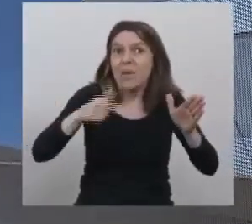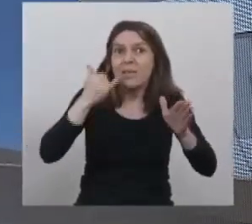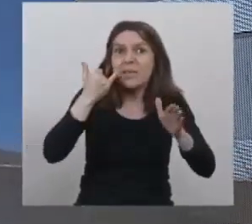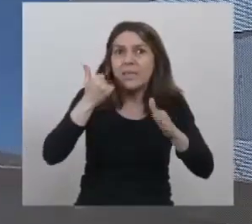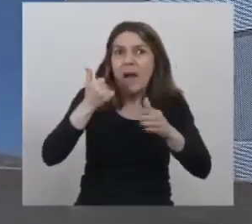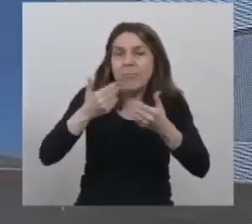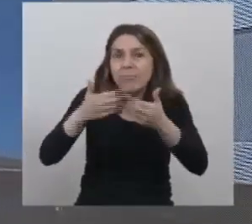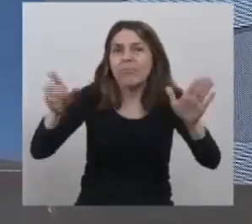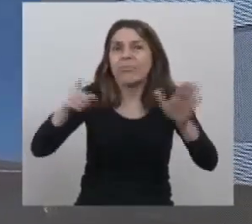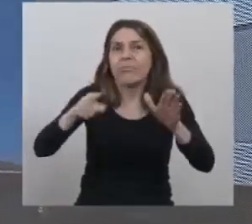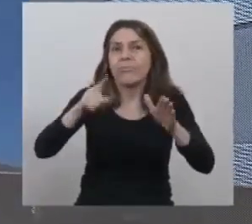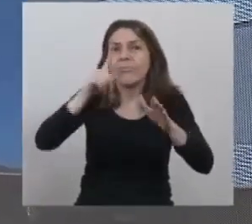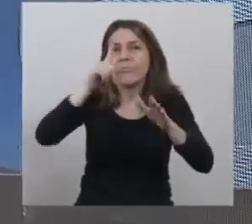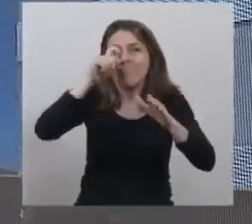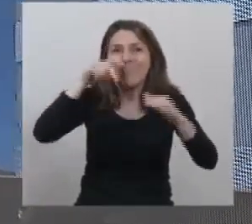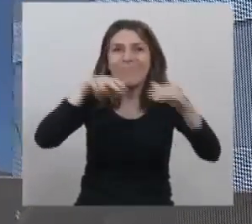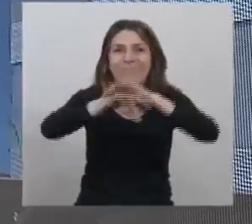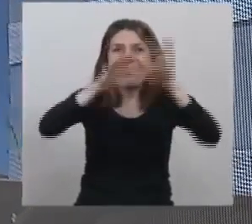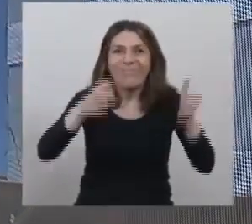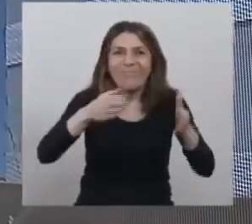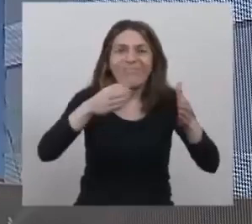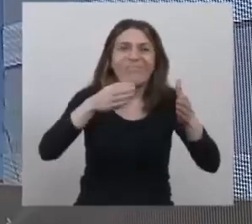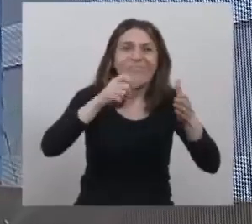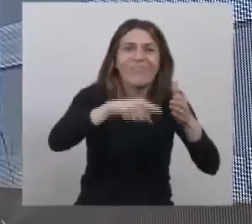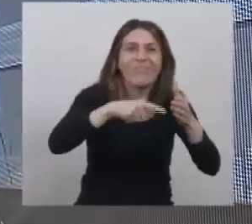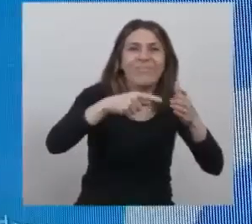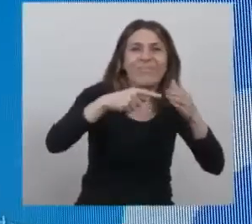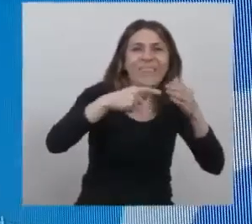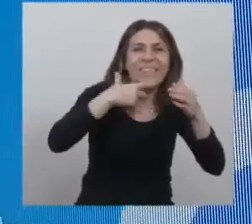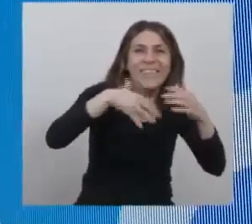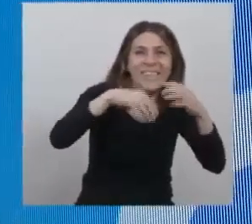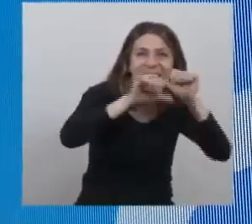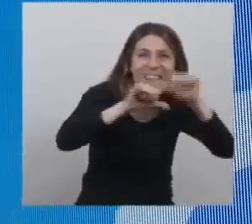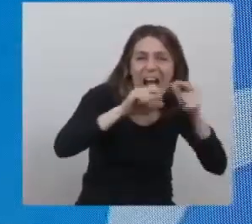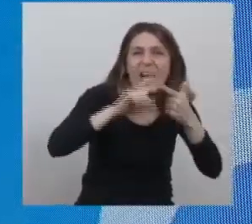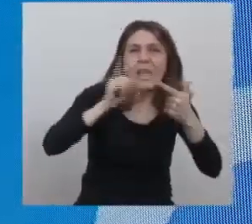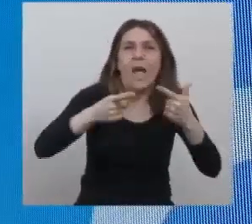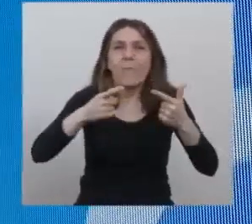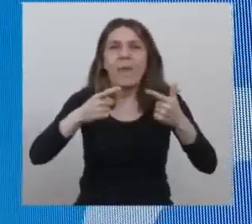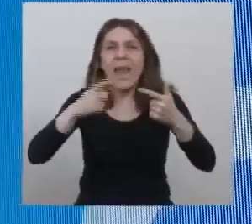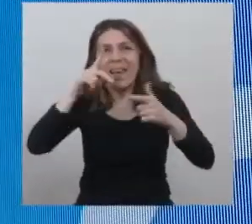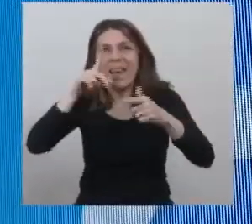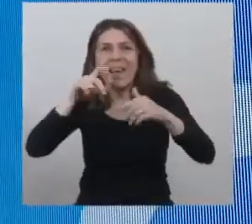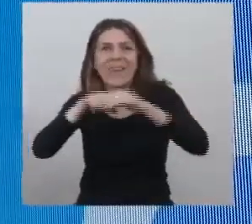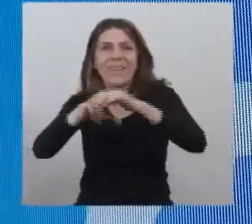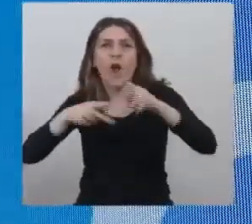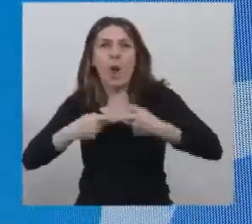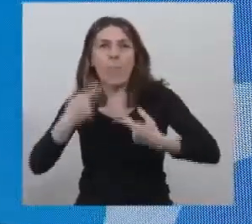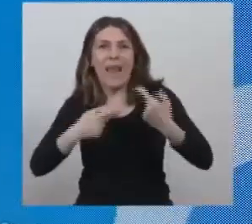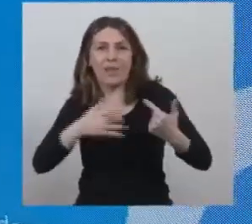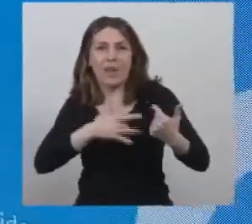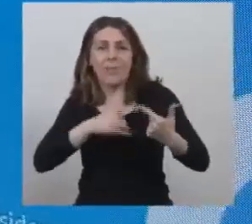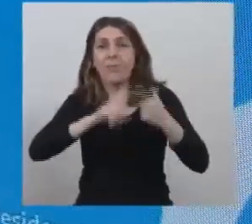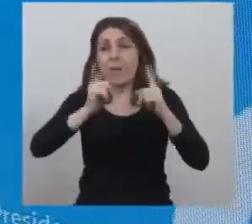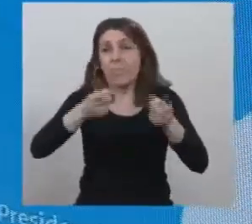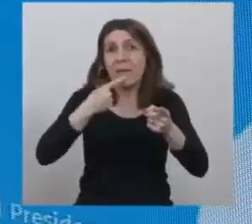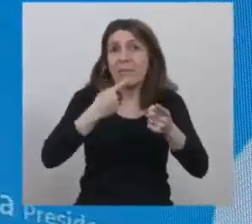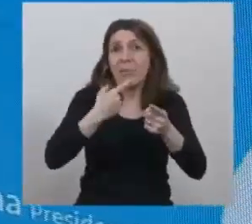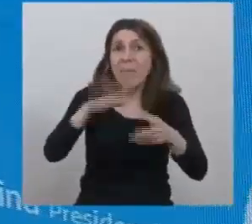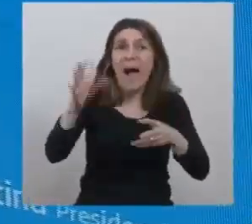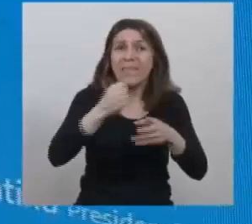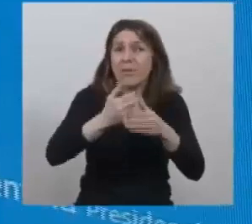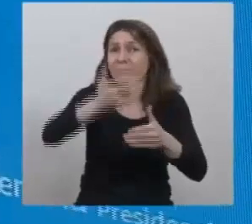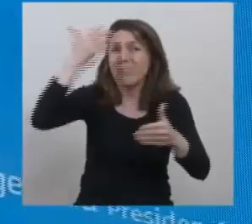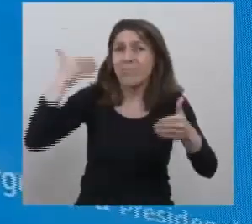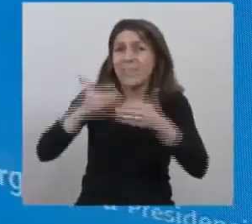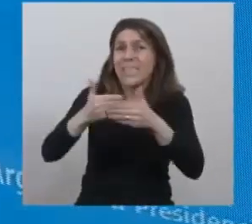hemodinamia y cirugía cardiovascular. La obra más importante en materia de salud en los 60